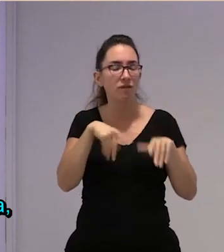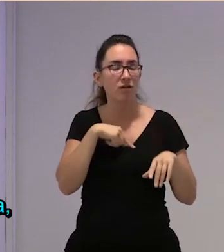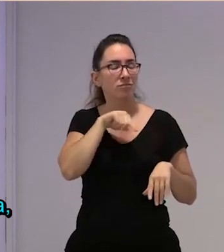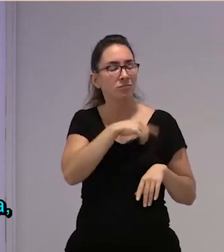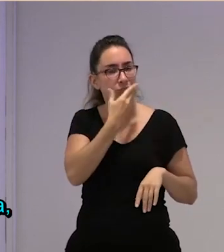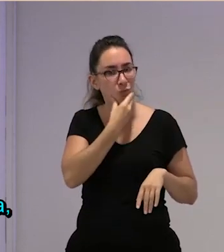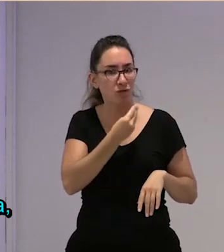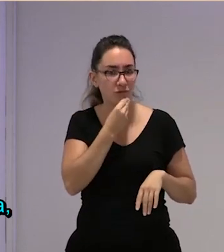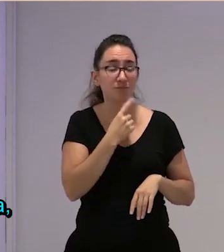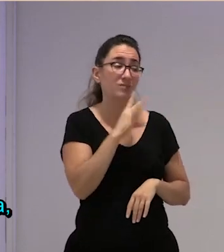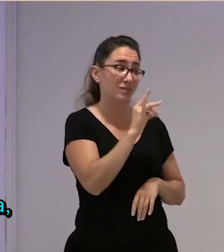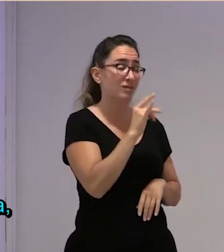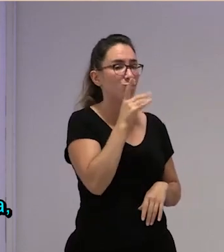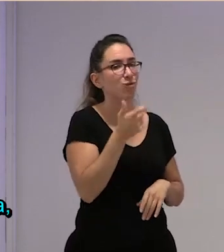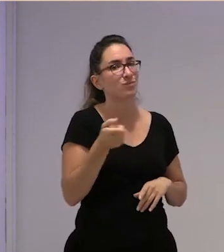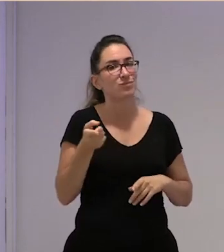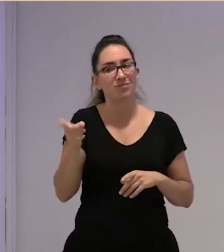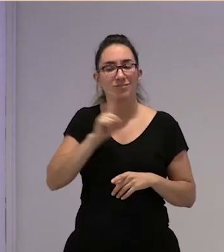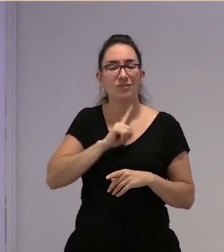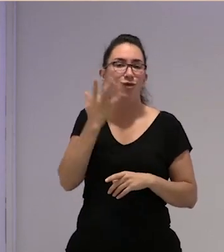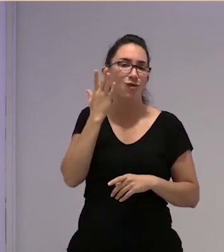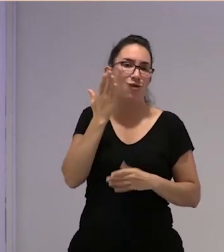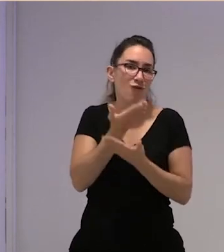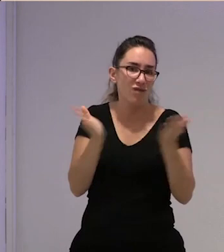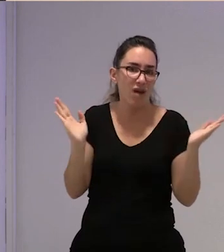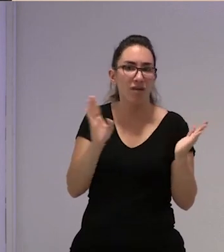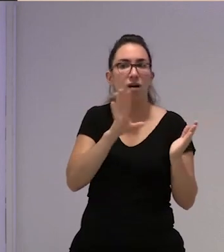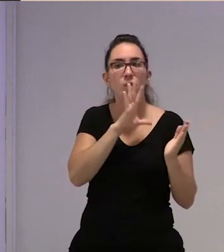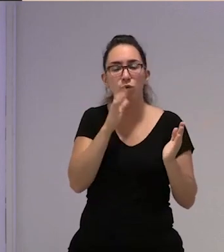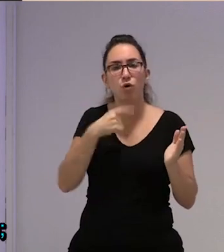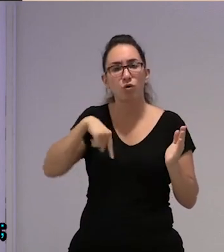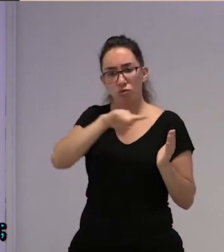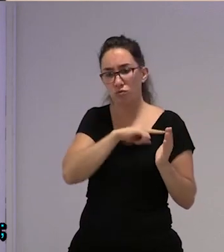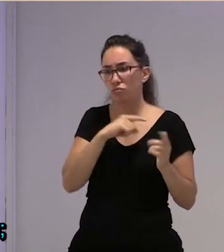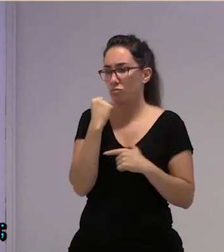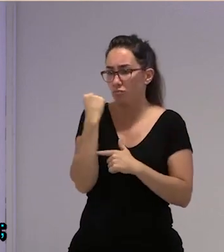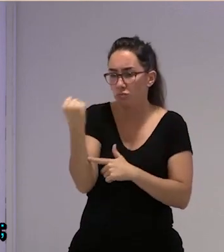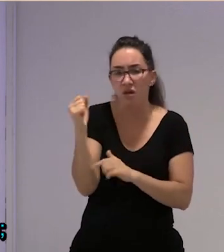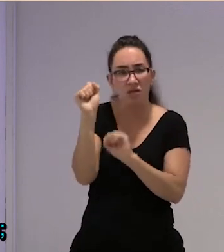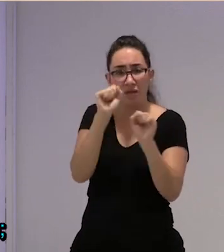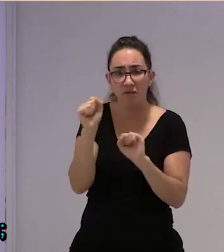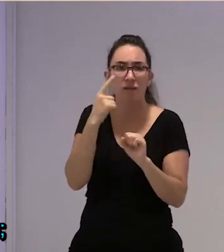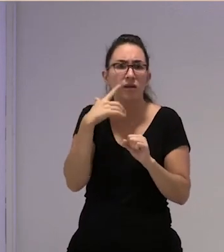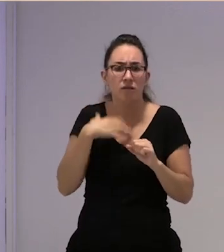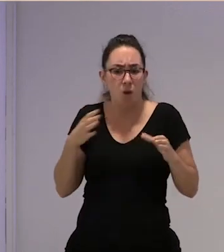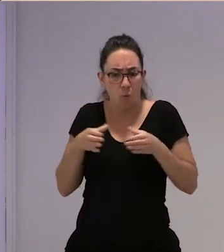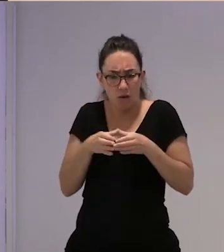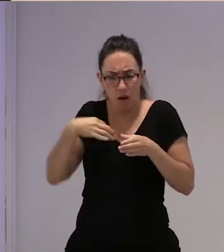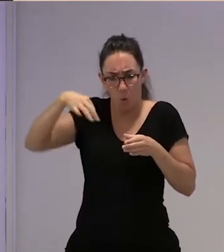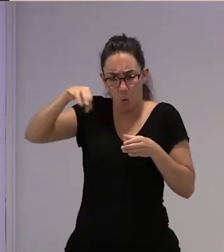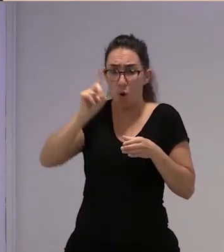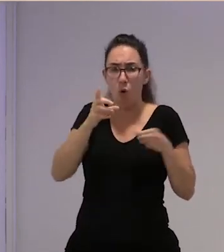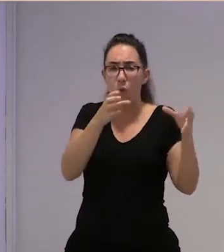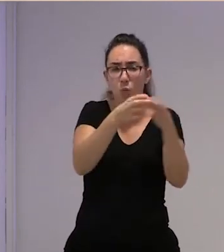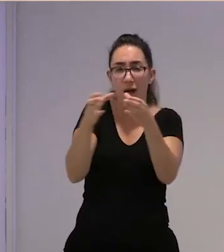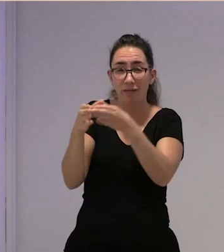tenía mucha confianza con nosotras porque sabían que nosotras estábamos ahí para escucharla y para defenderla de hecho no eran nuestras cuadrillas solamente eran todas